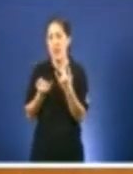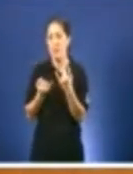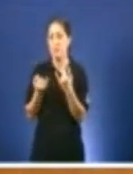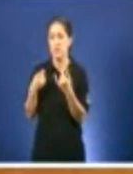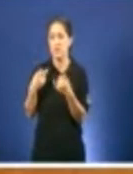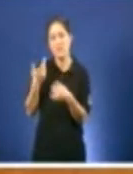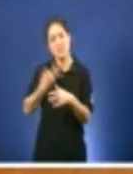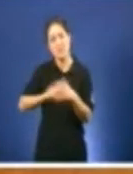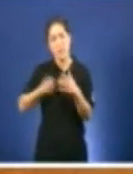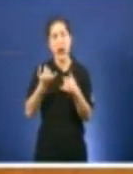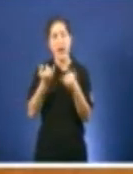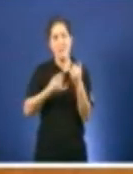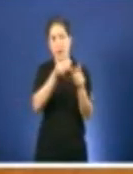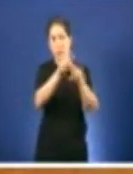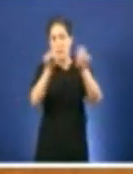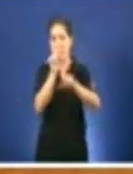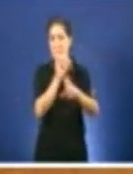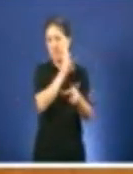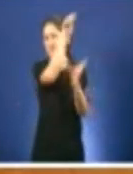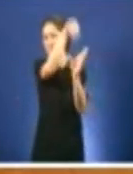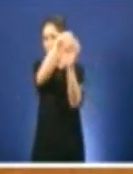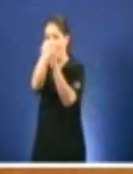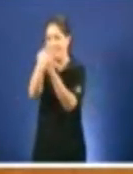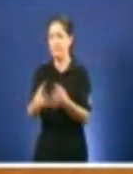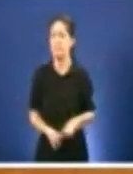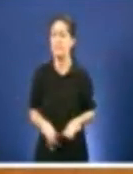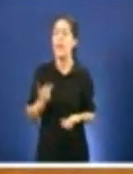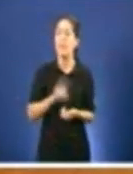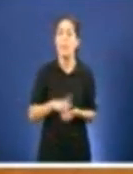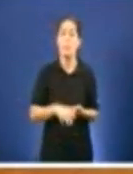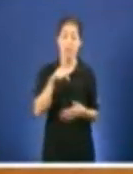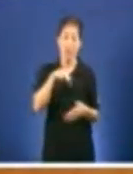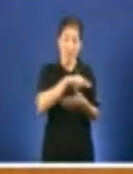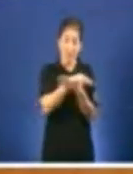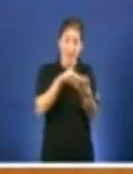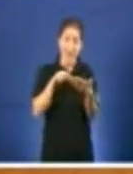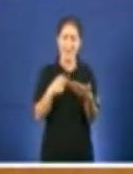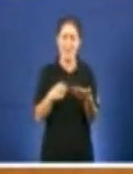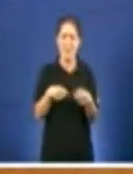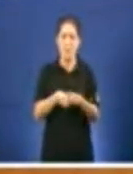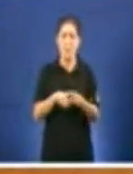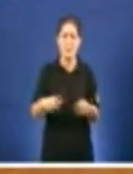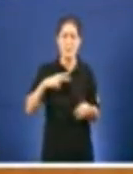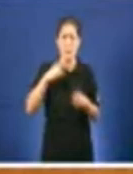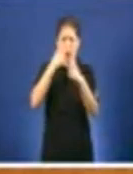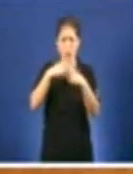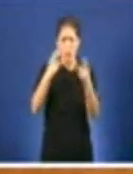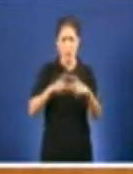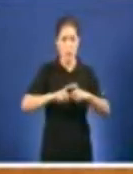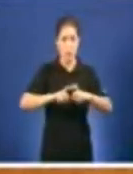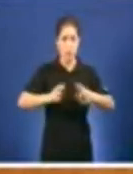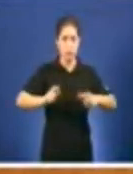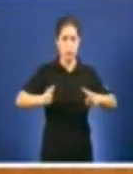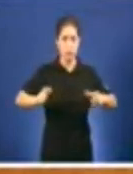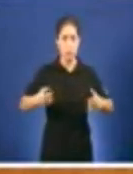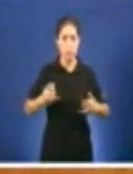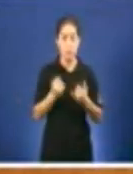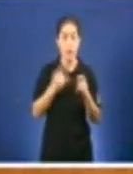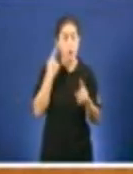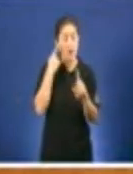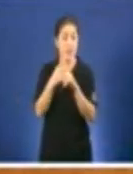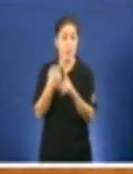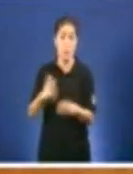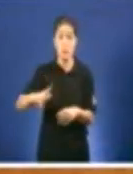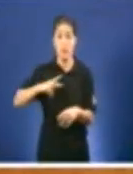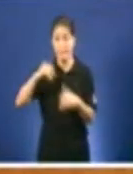decían nosos programas electorais. Na Galiza está a aumentar a débeda para atender a débeda e nada para reactivación